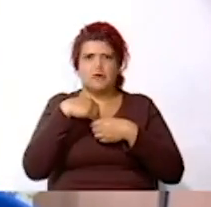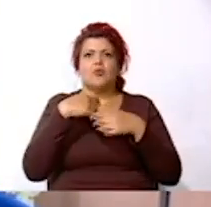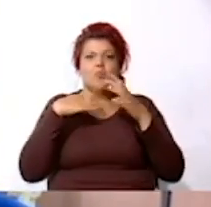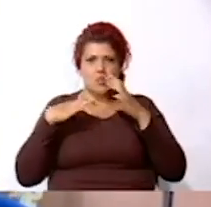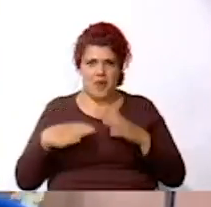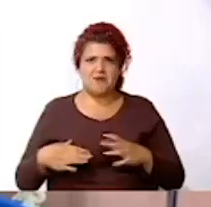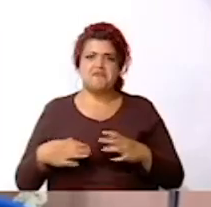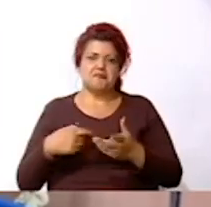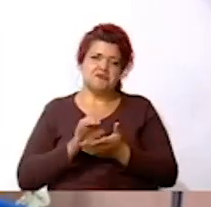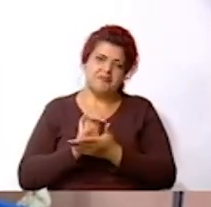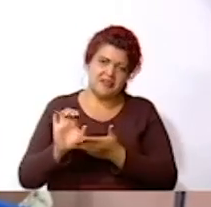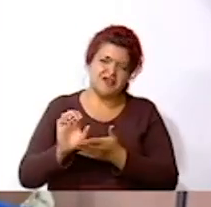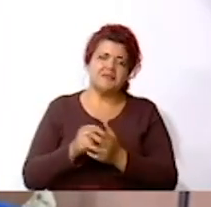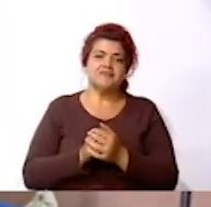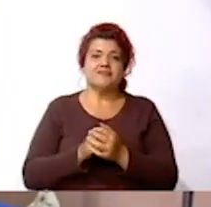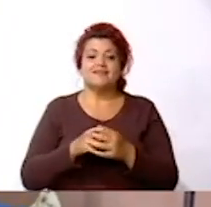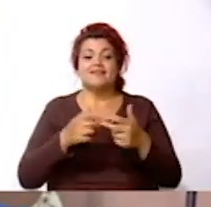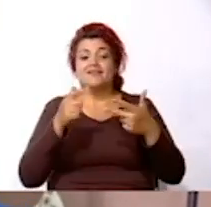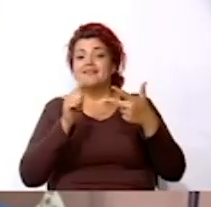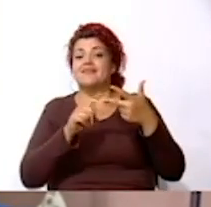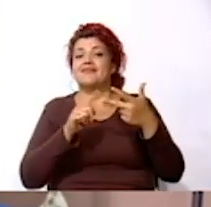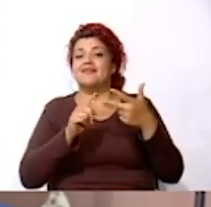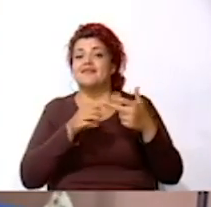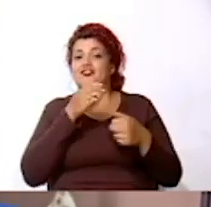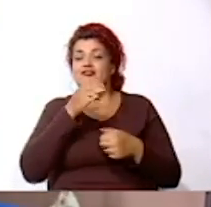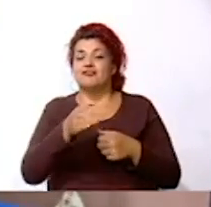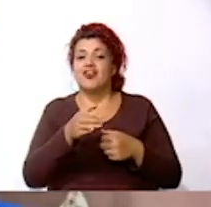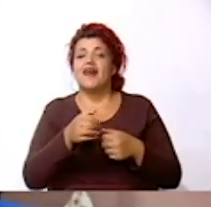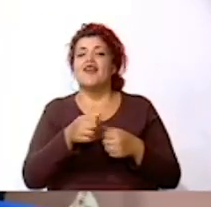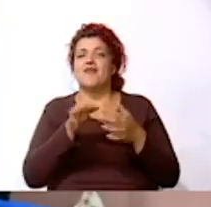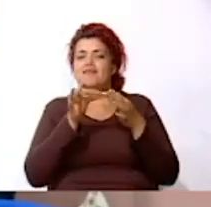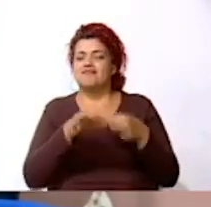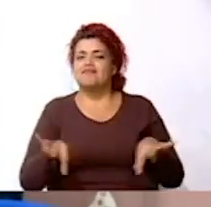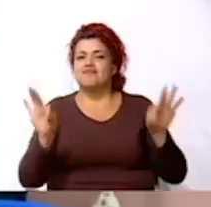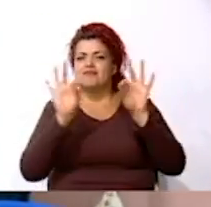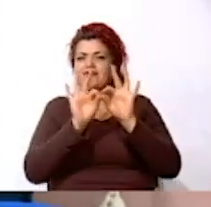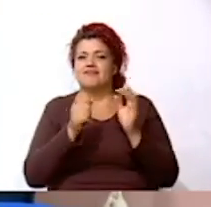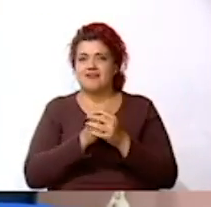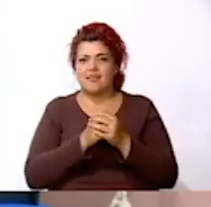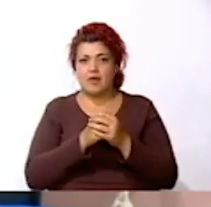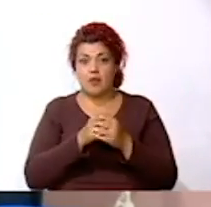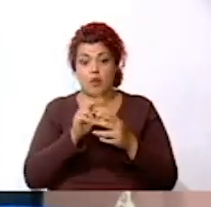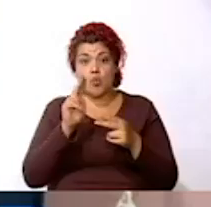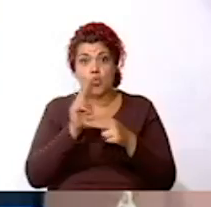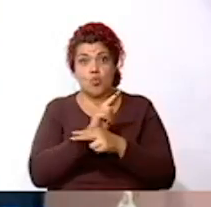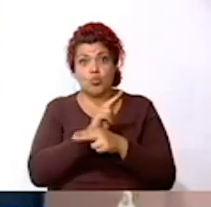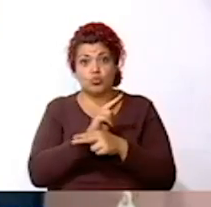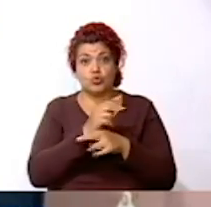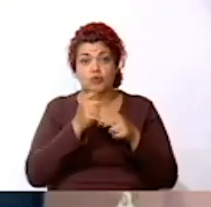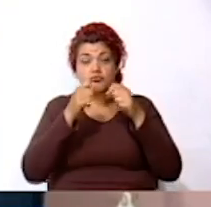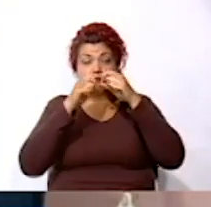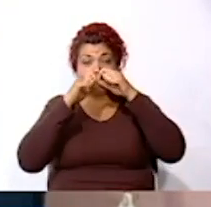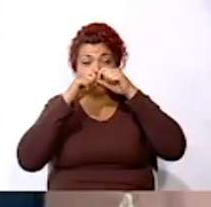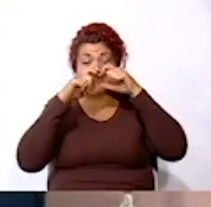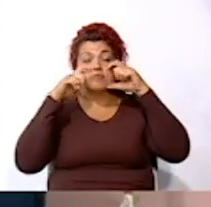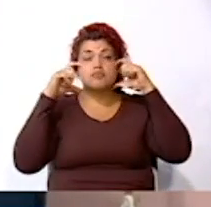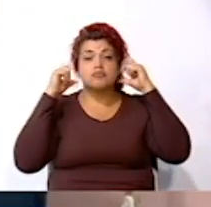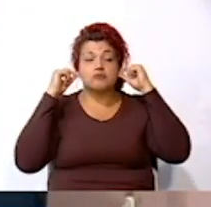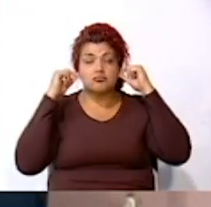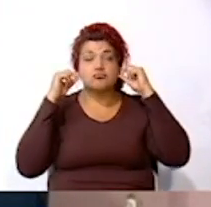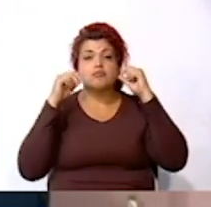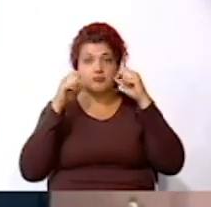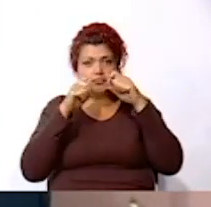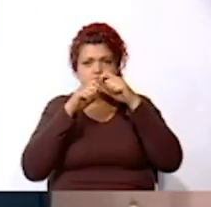cuerpo. Tercer consejo muy importante. El uso de la mascarilla. La